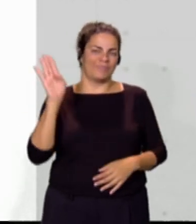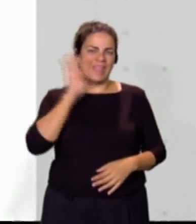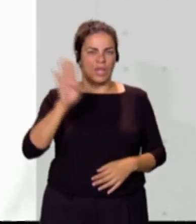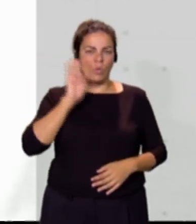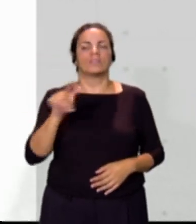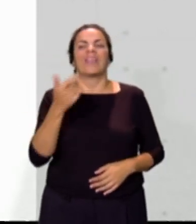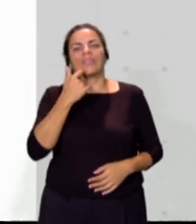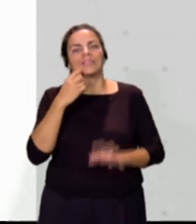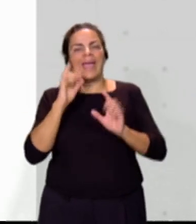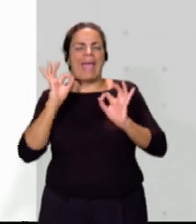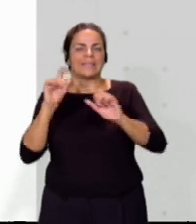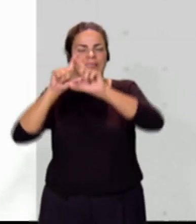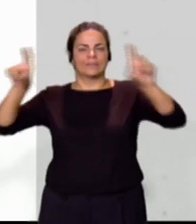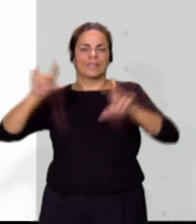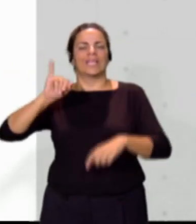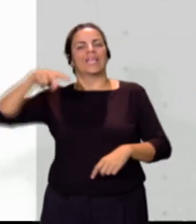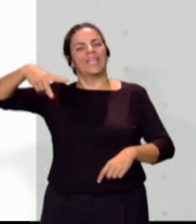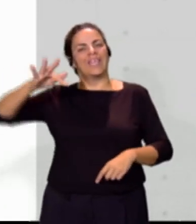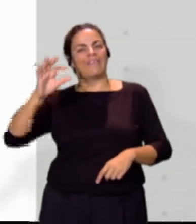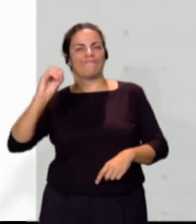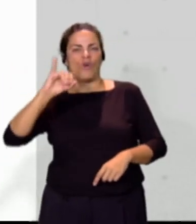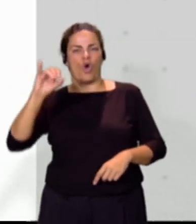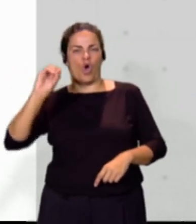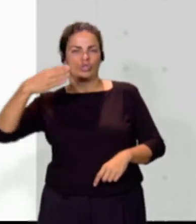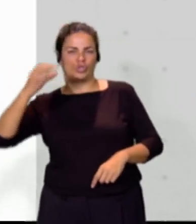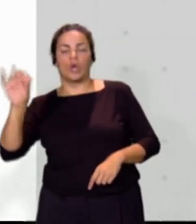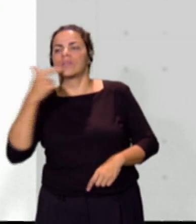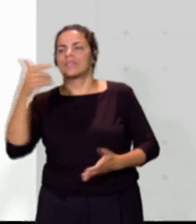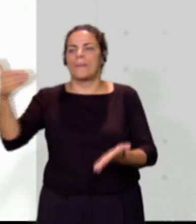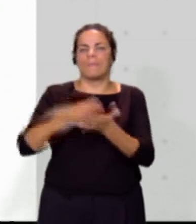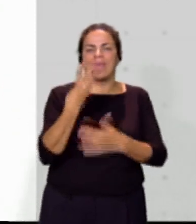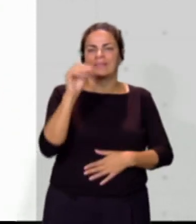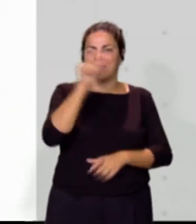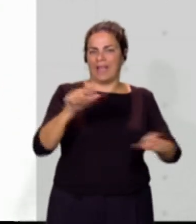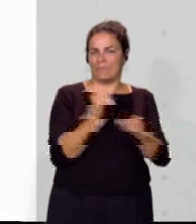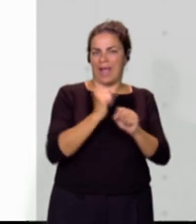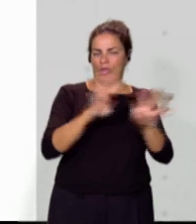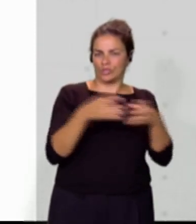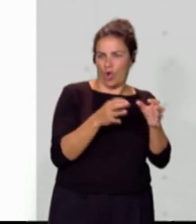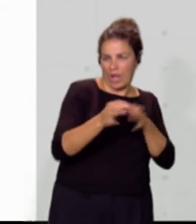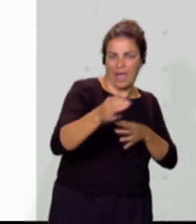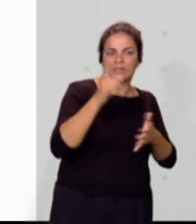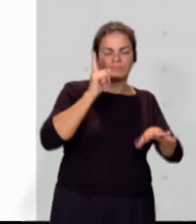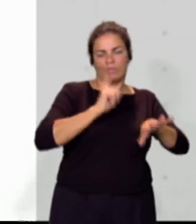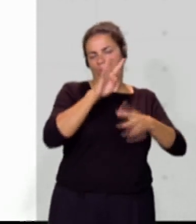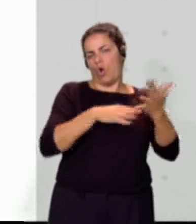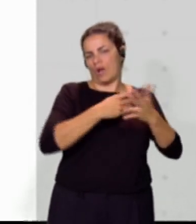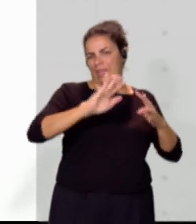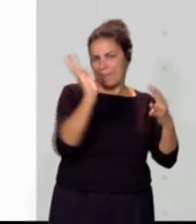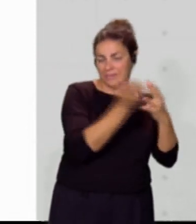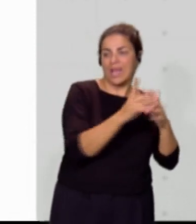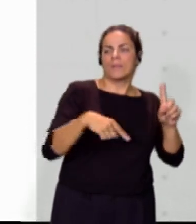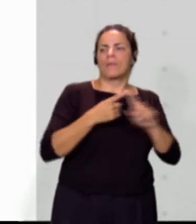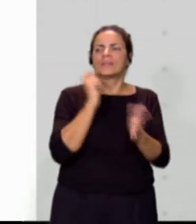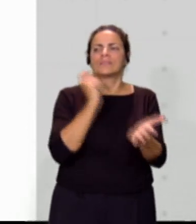necesitan 30 empleados online a tiempo parcial, el pago diario de 50 a 500 euros, una oferta